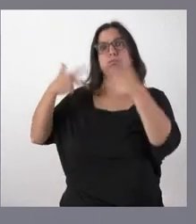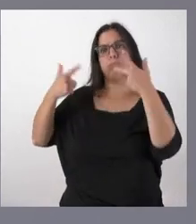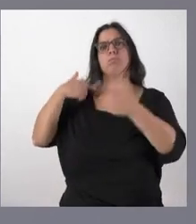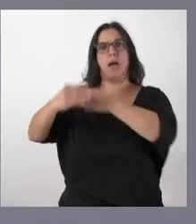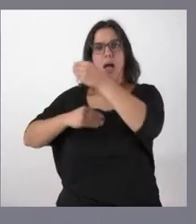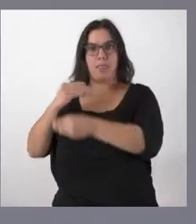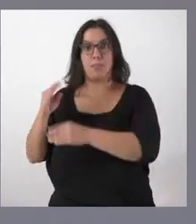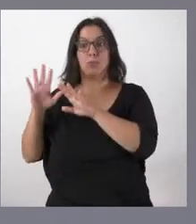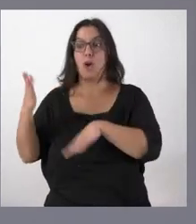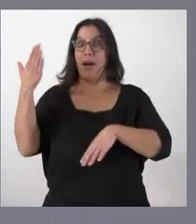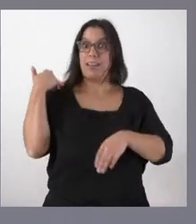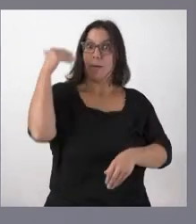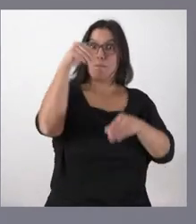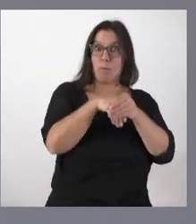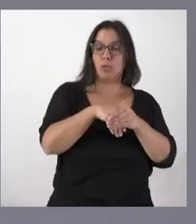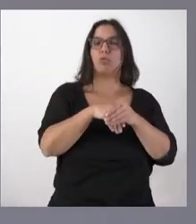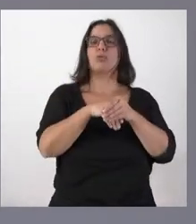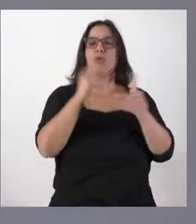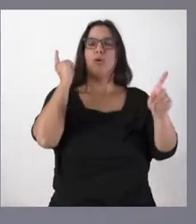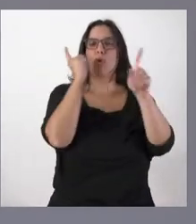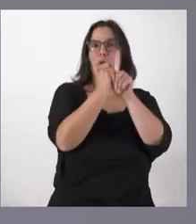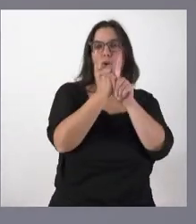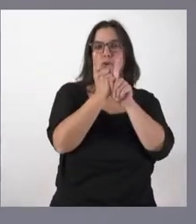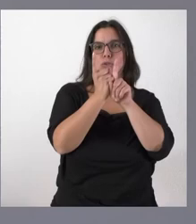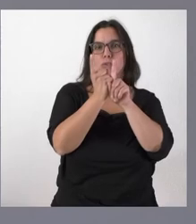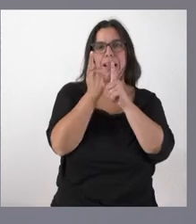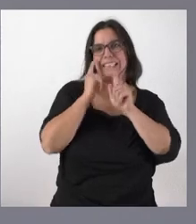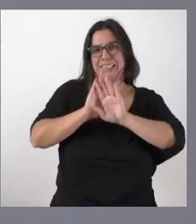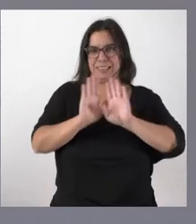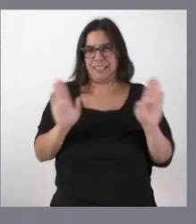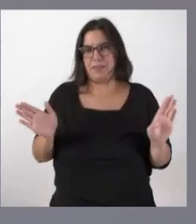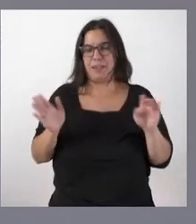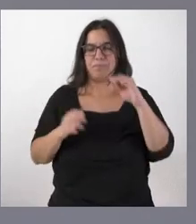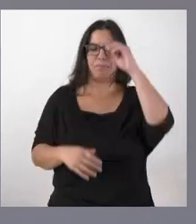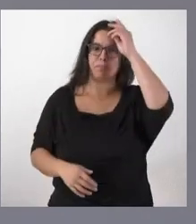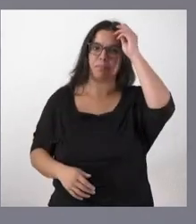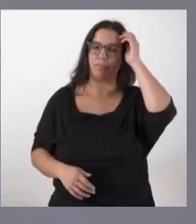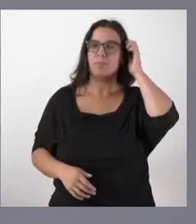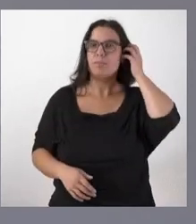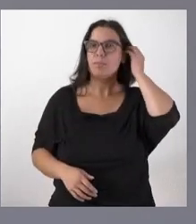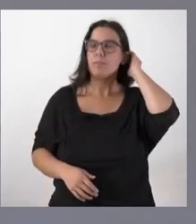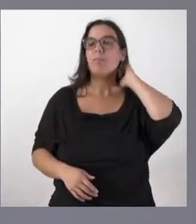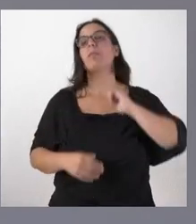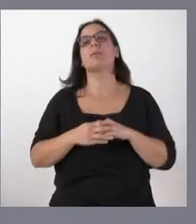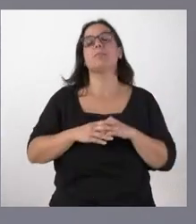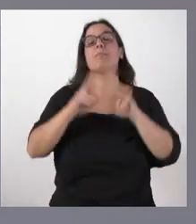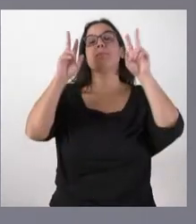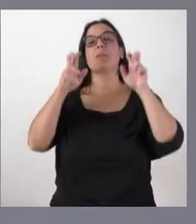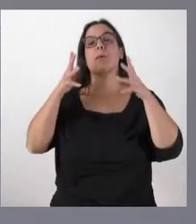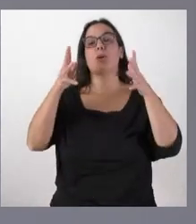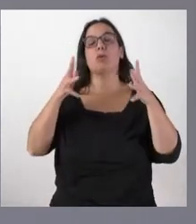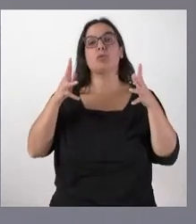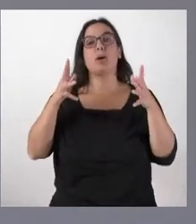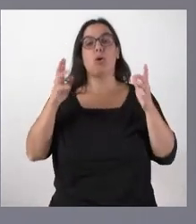que ver seguramente con lo que esa proposición planteaba en el día de ayer. el Consejo Interterritorial nosotros vamos con ánimo de